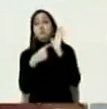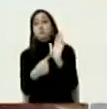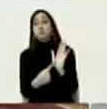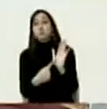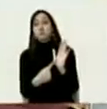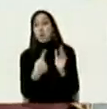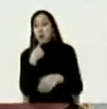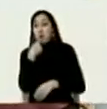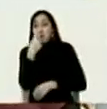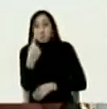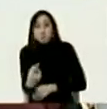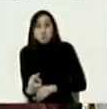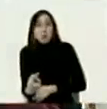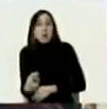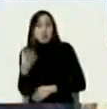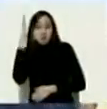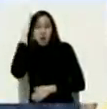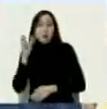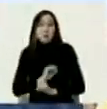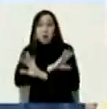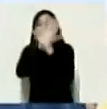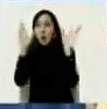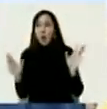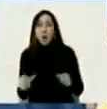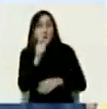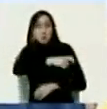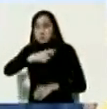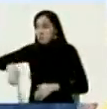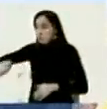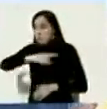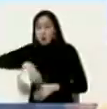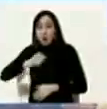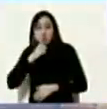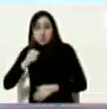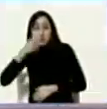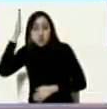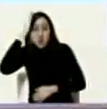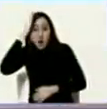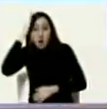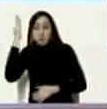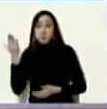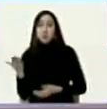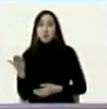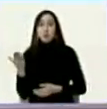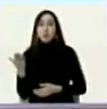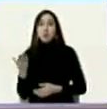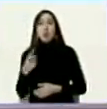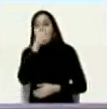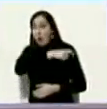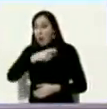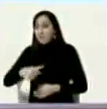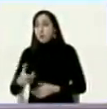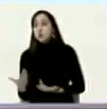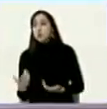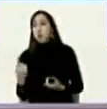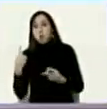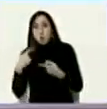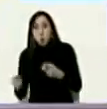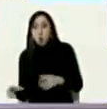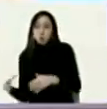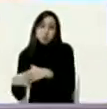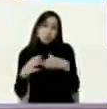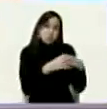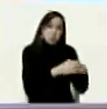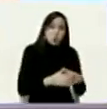puede decir y se entiende con facilidad para cualquiera de ustedes inclusive cualquiera de ustedes que no sea gente de izquierda o progresista